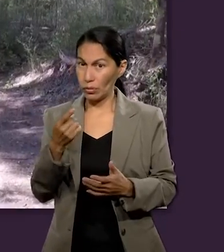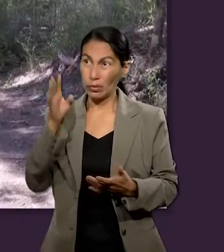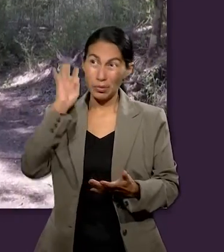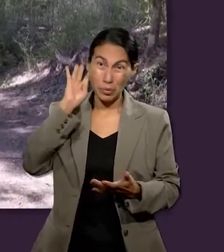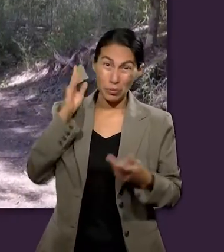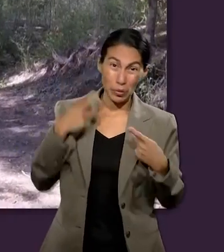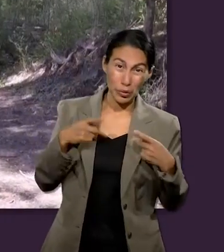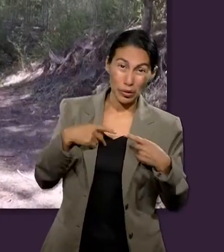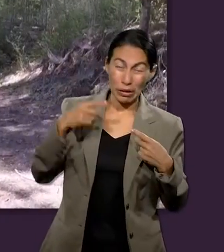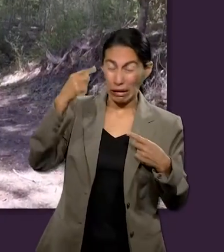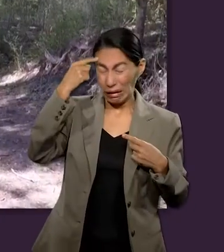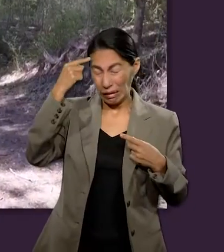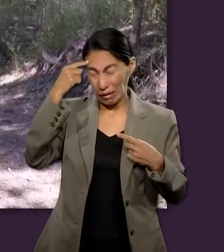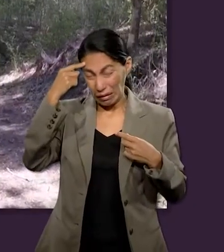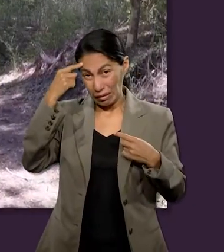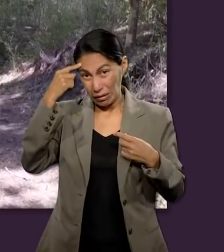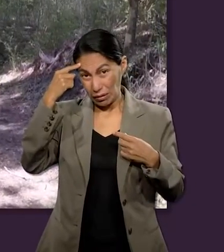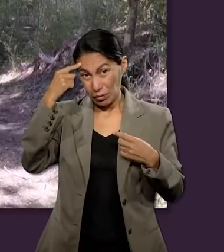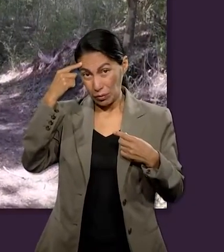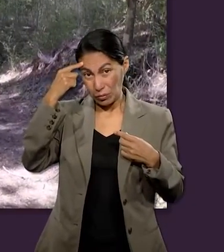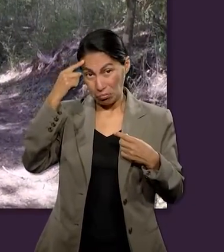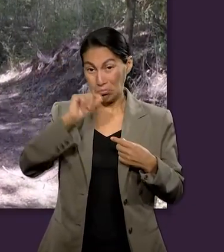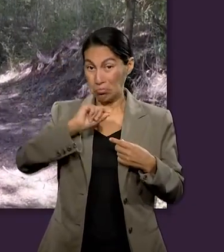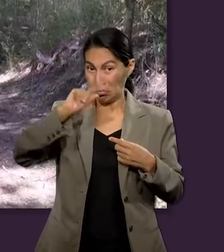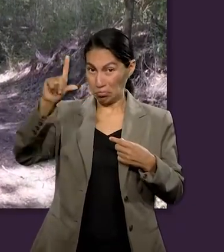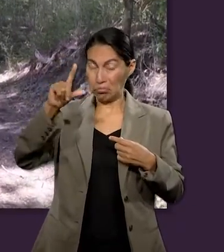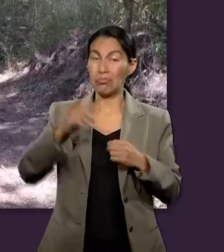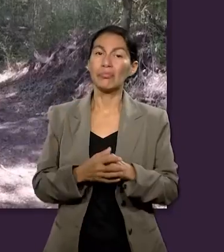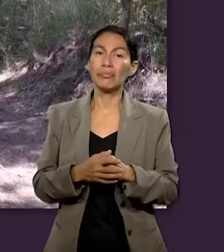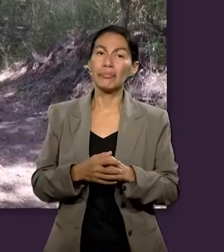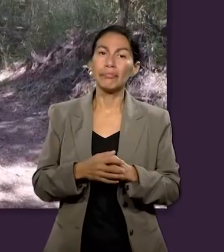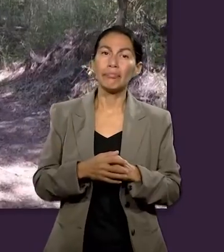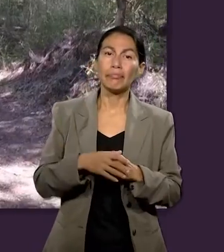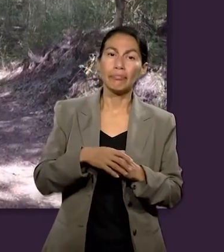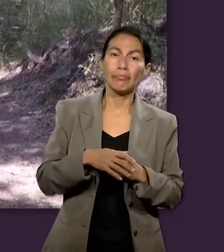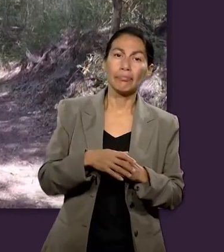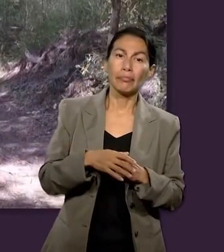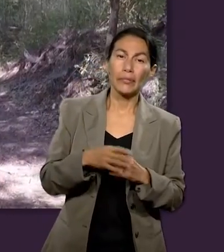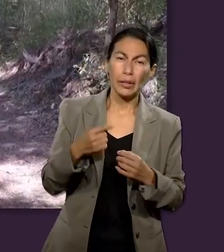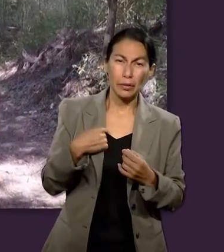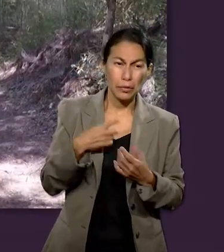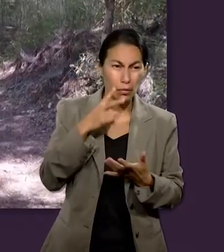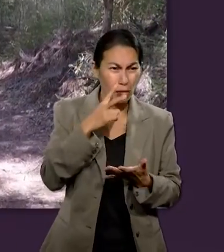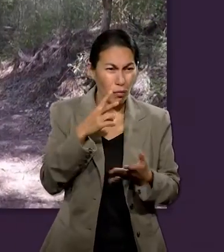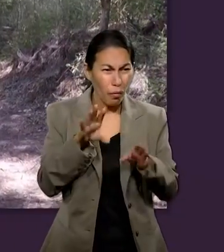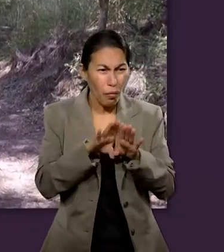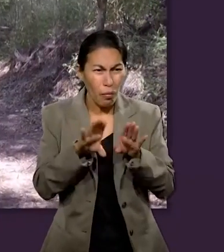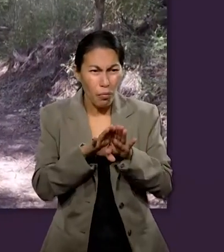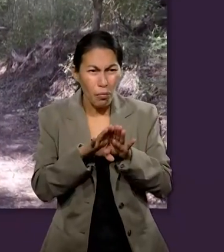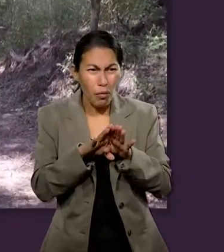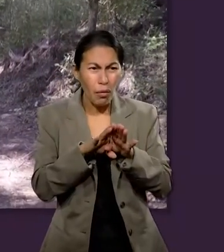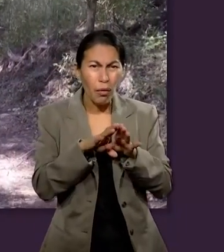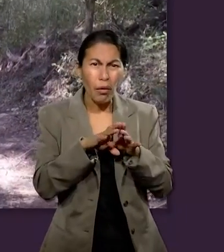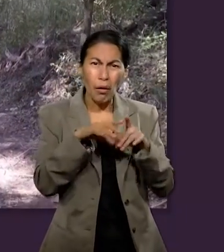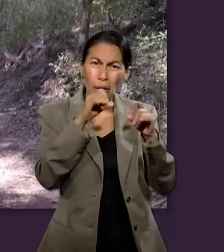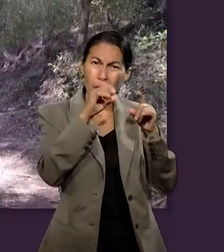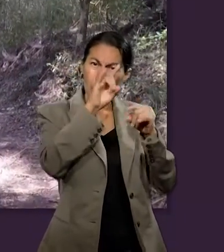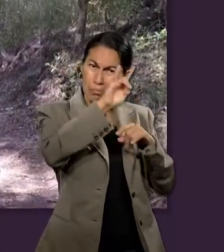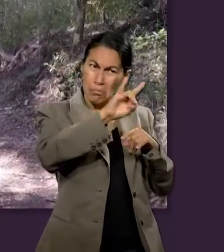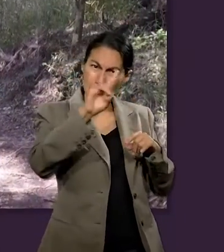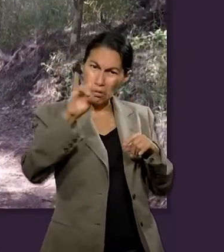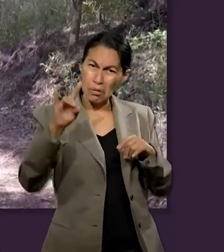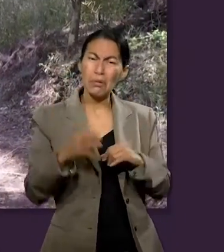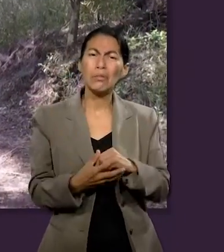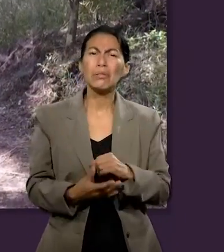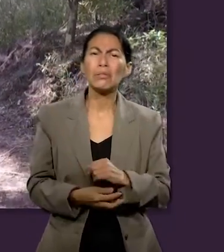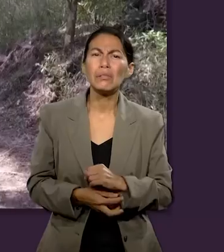Varios de nosotros hemos escuchado a nuestros especialistas en el área, neurólogos, psiquiatras. Y a